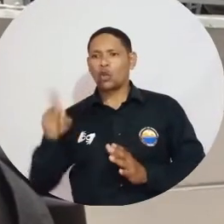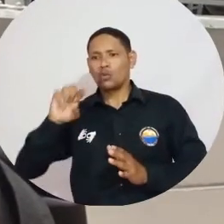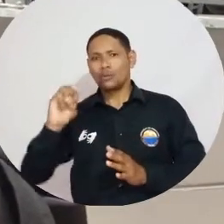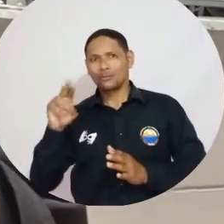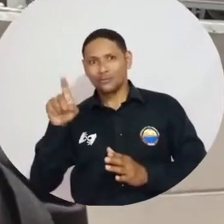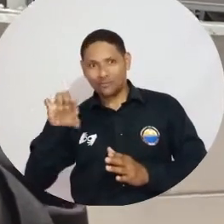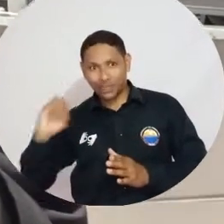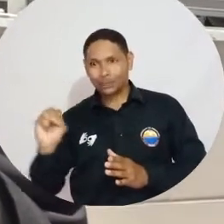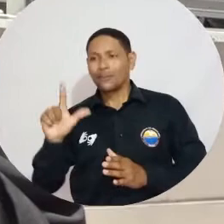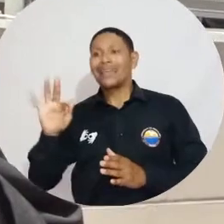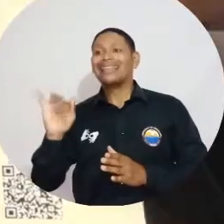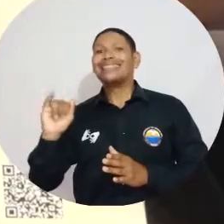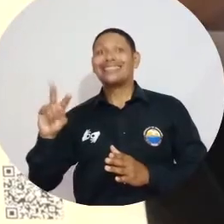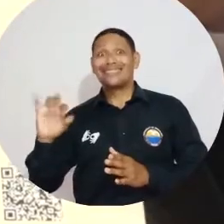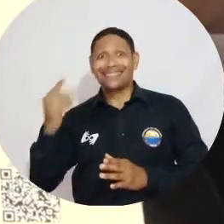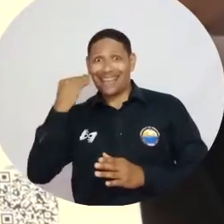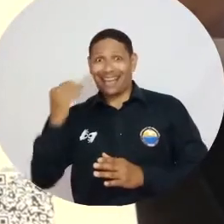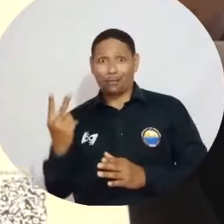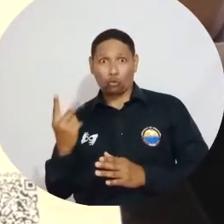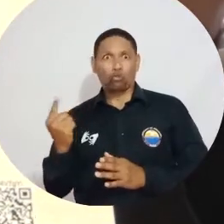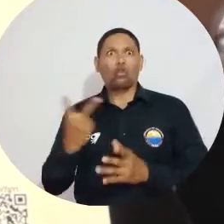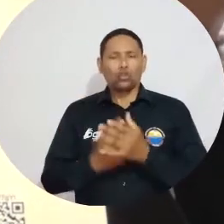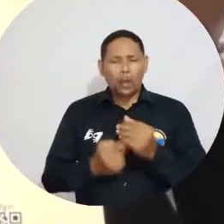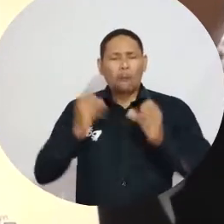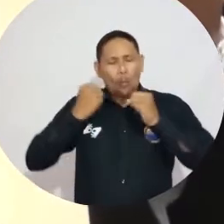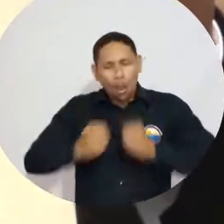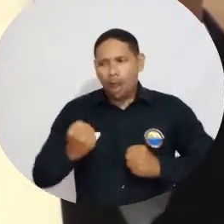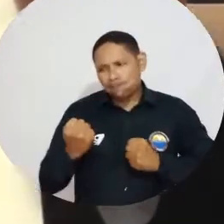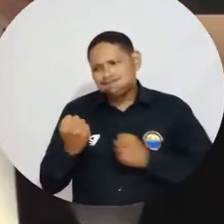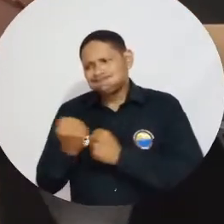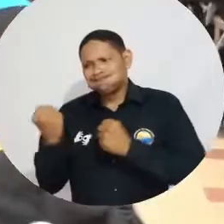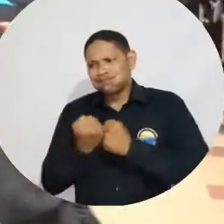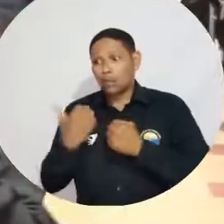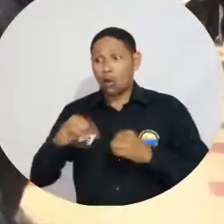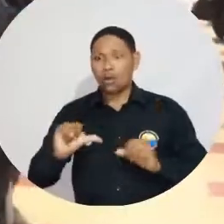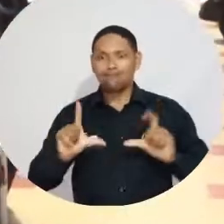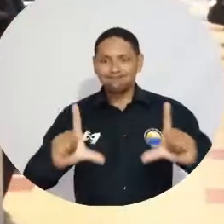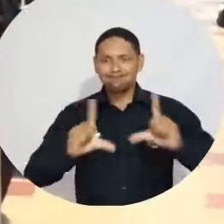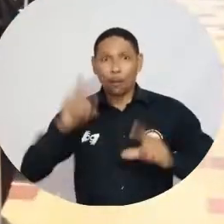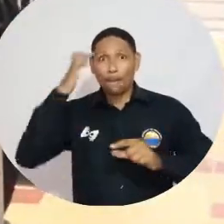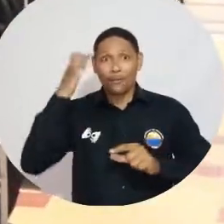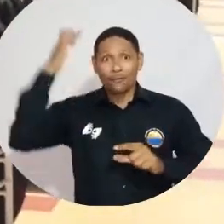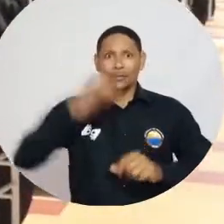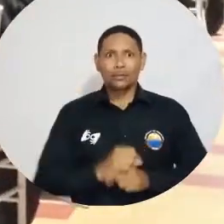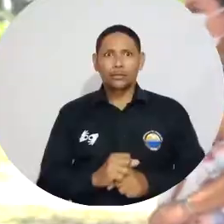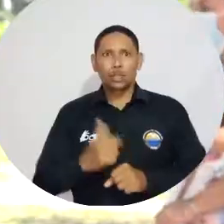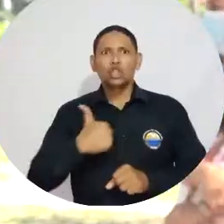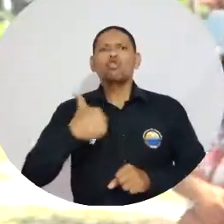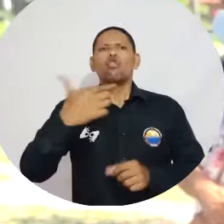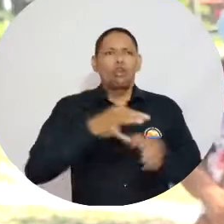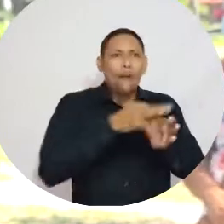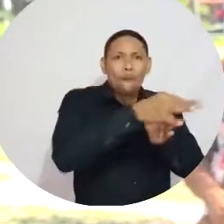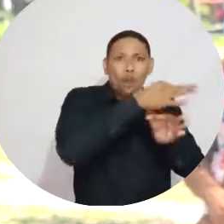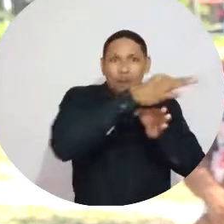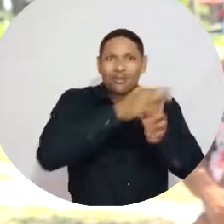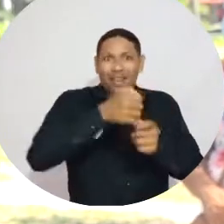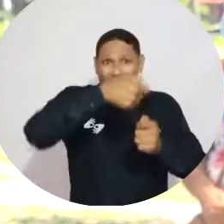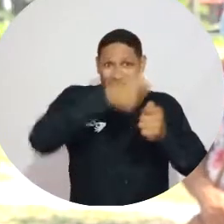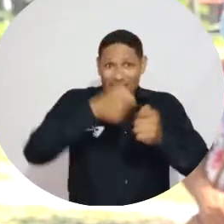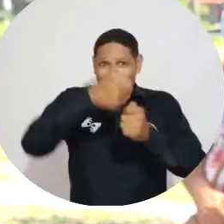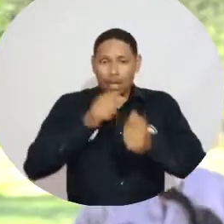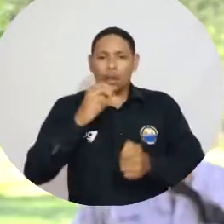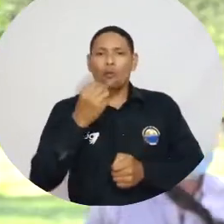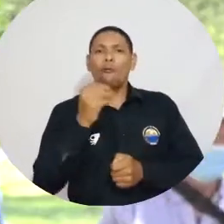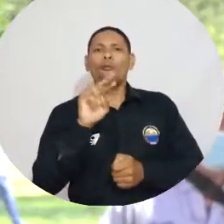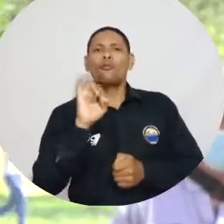Valledaza obtuvieron apoyos económicos para cursar sus carreras y titularse como profesionales. Vengo de la zona bananera, precisamente del pueblo de